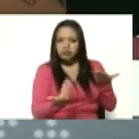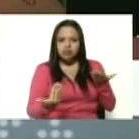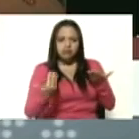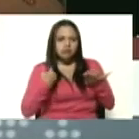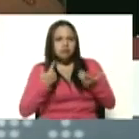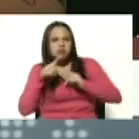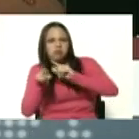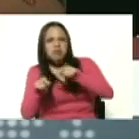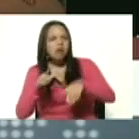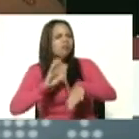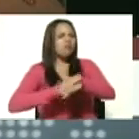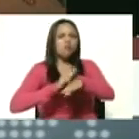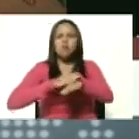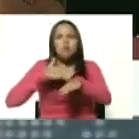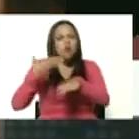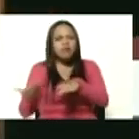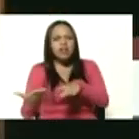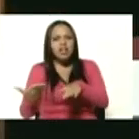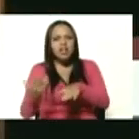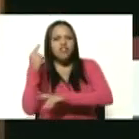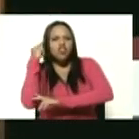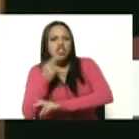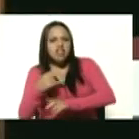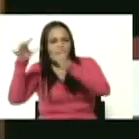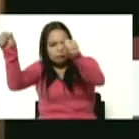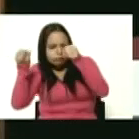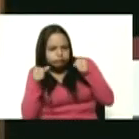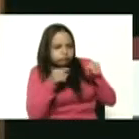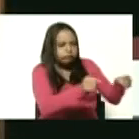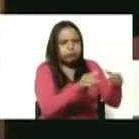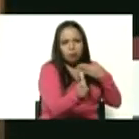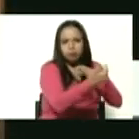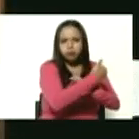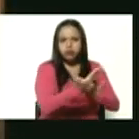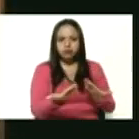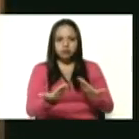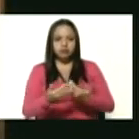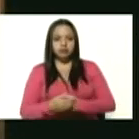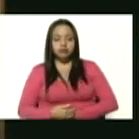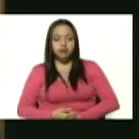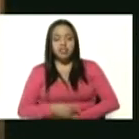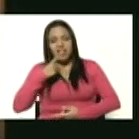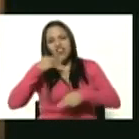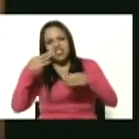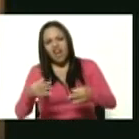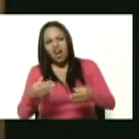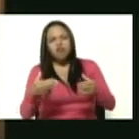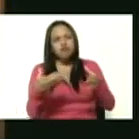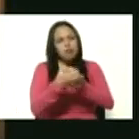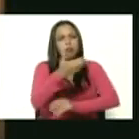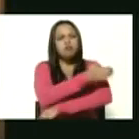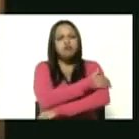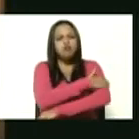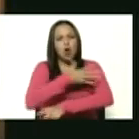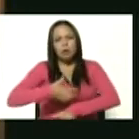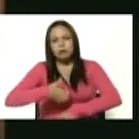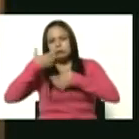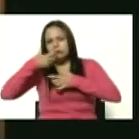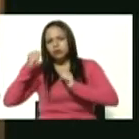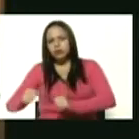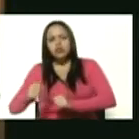qué se llevaron a Bolívar porque lo quitaron en verdad ellos odian a Bolívar pero una de las razones presidente